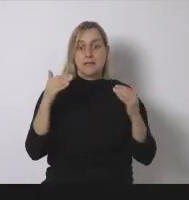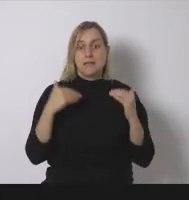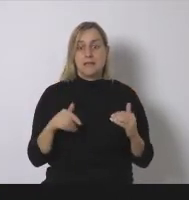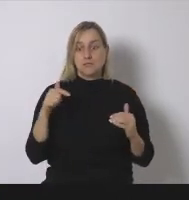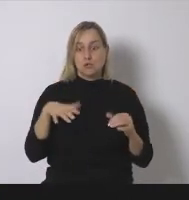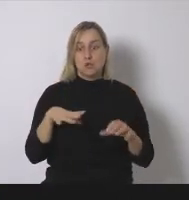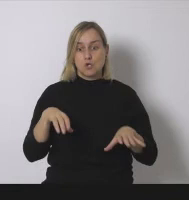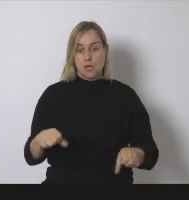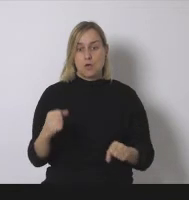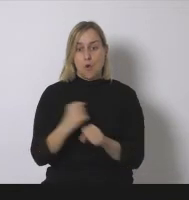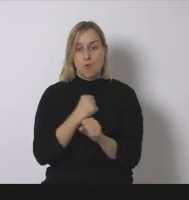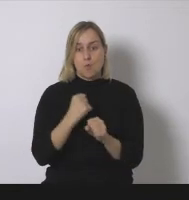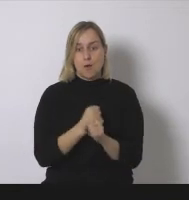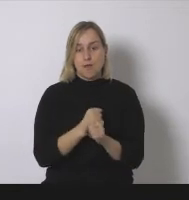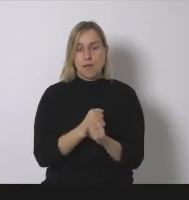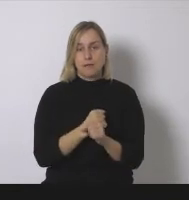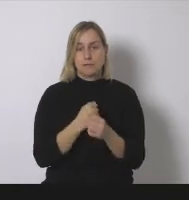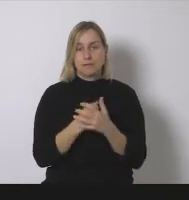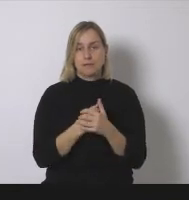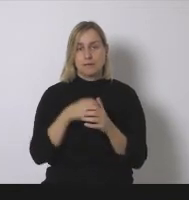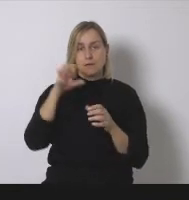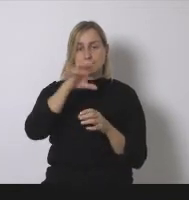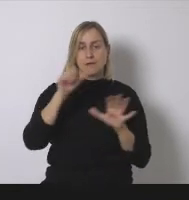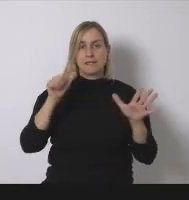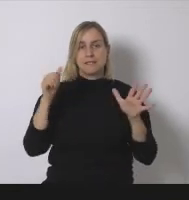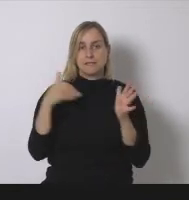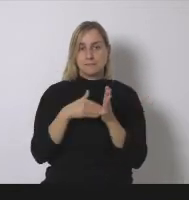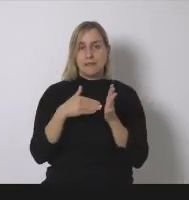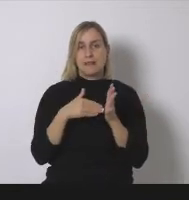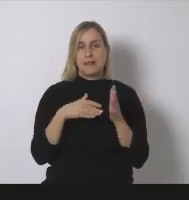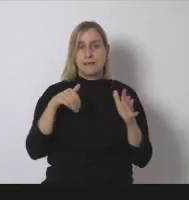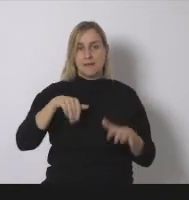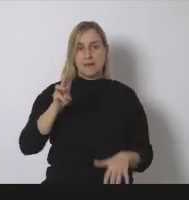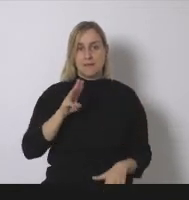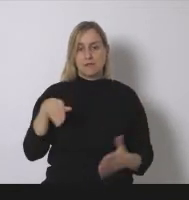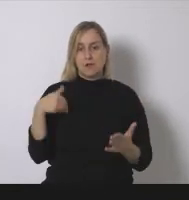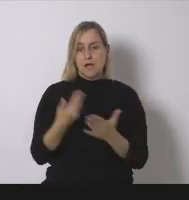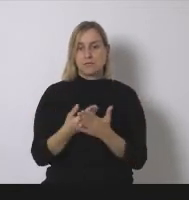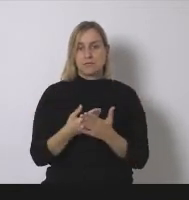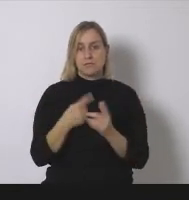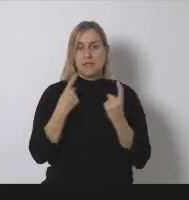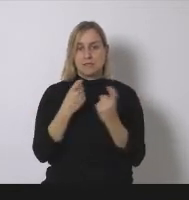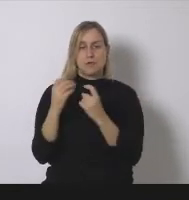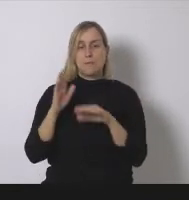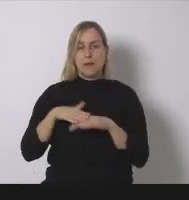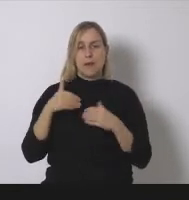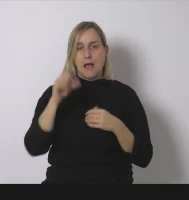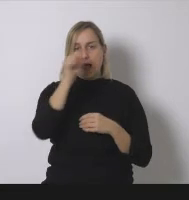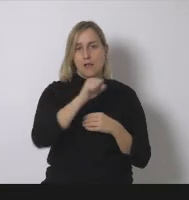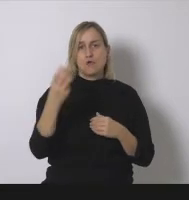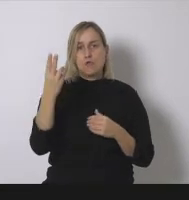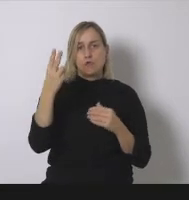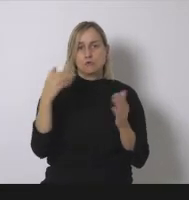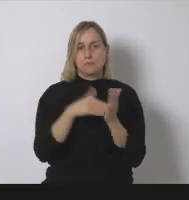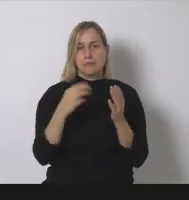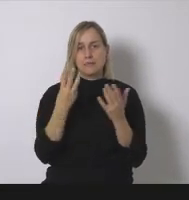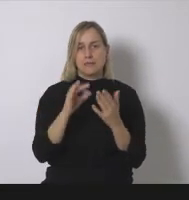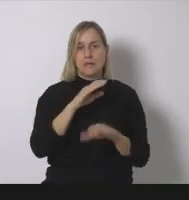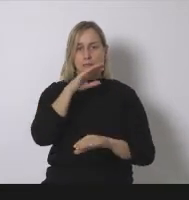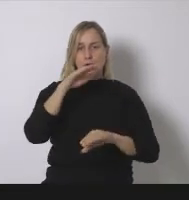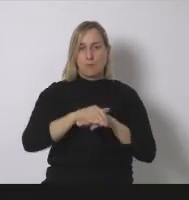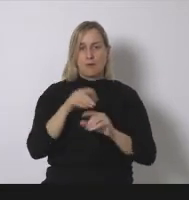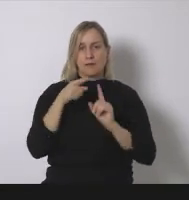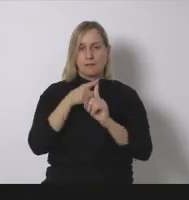.000 megavatios de fotovoltaica necesarios para 2030 para cumplir con esos objetivos de la ley de cambio climático catalana unas 12.000 hectáreas